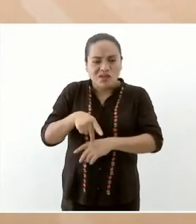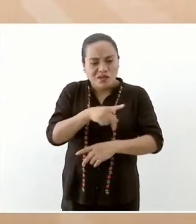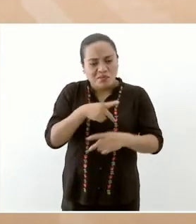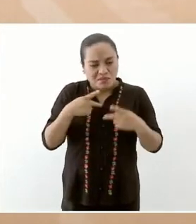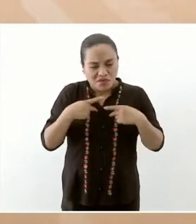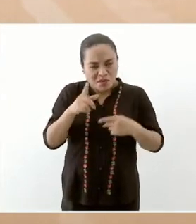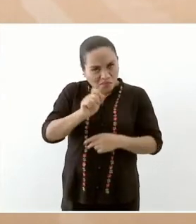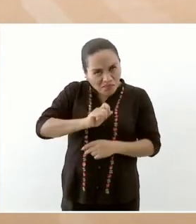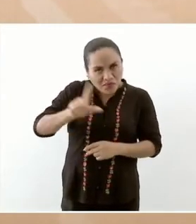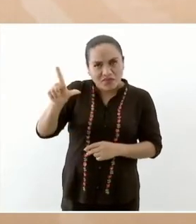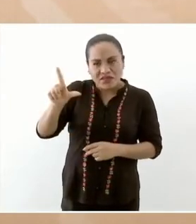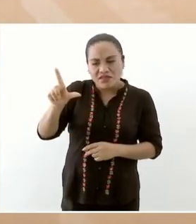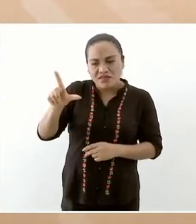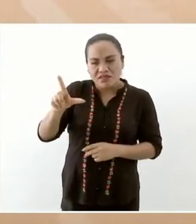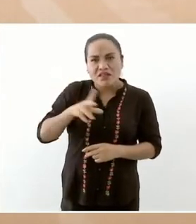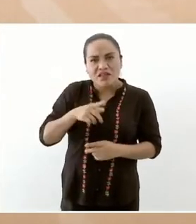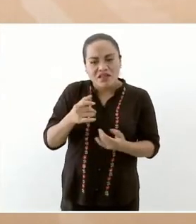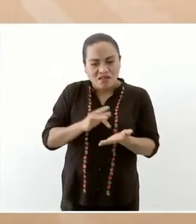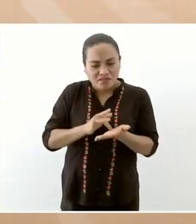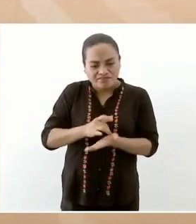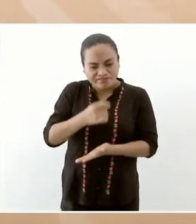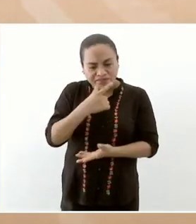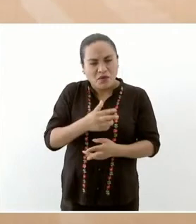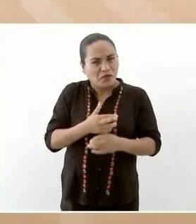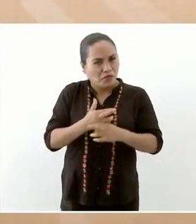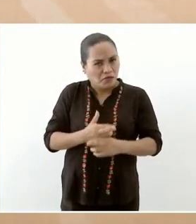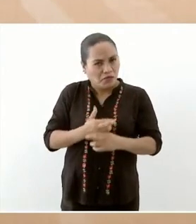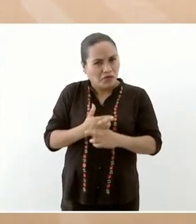a tener medicamentos suficientes